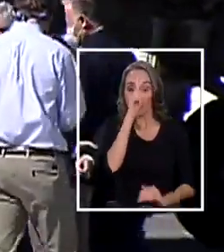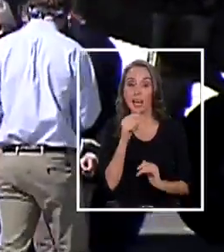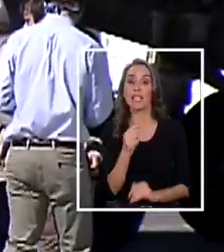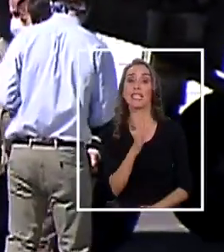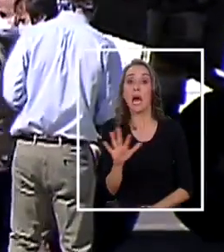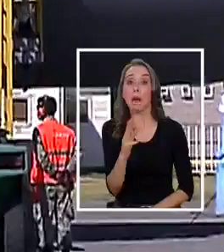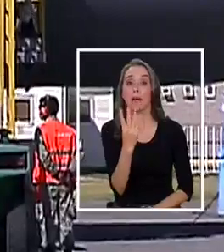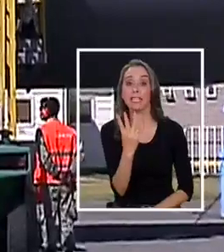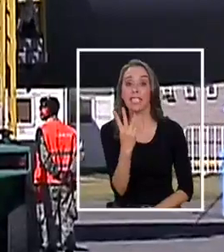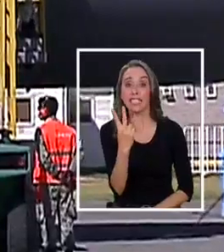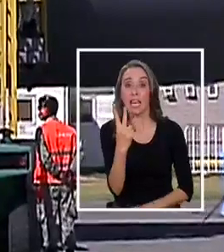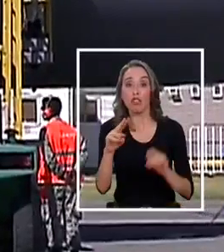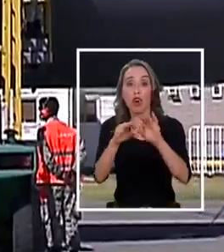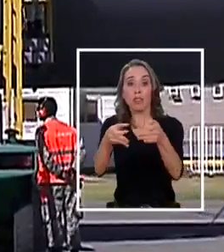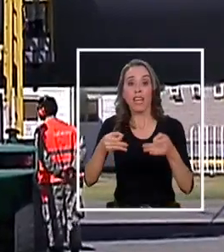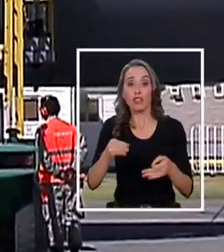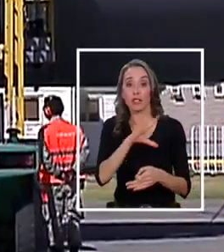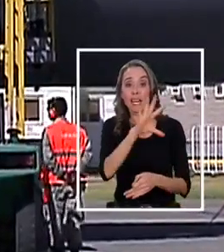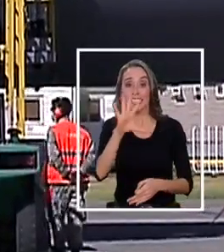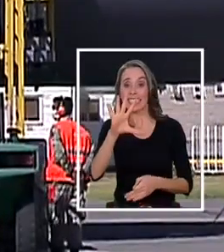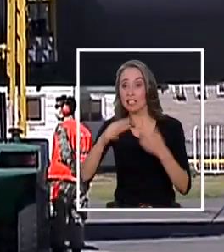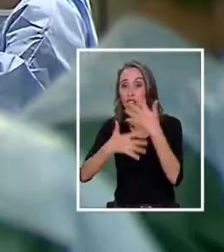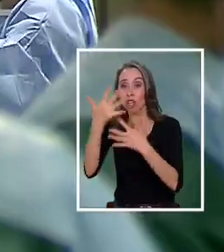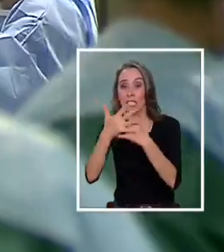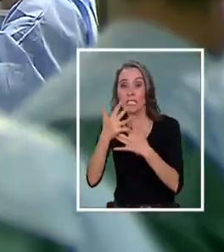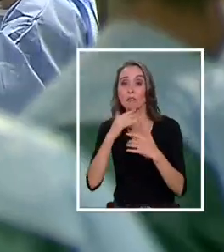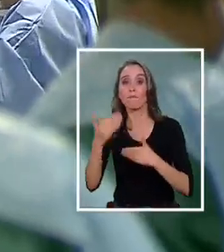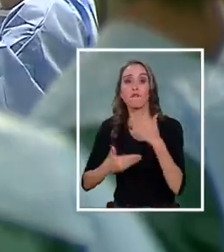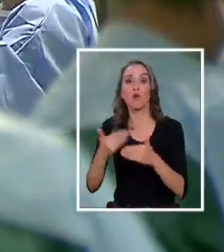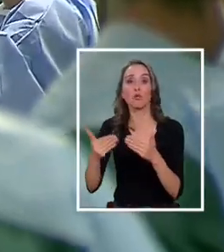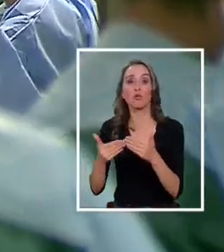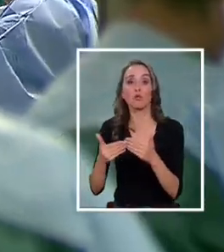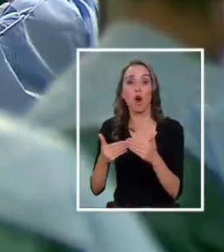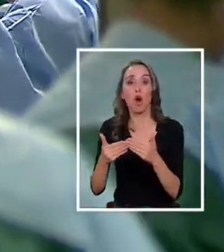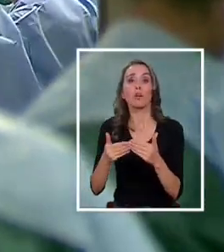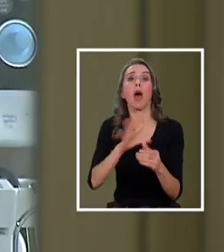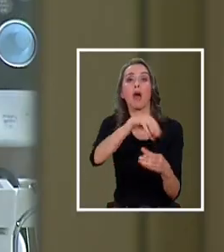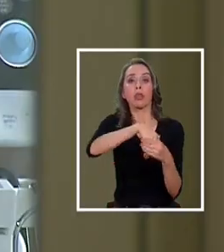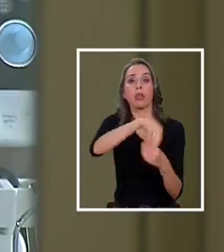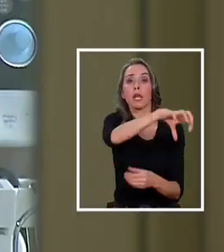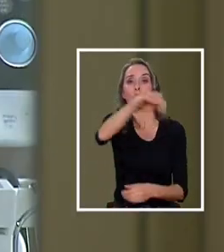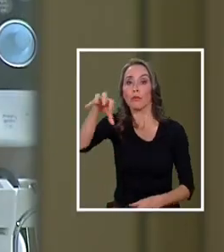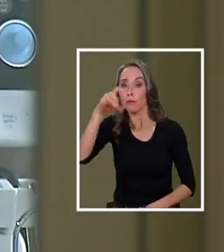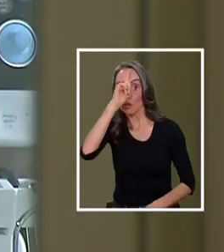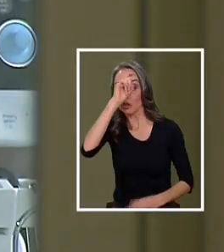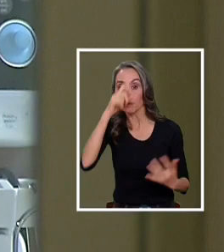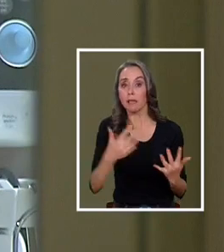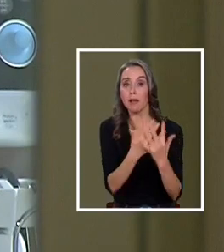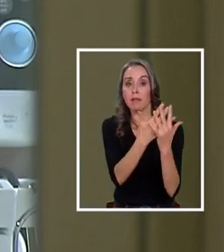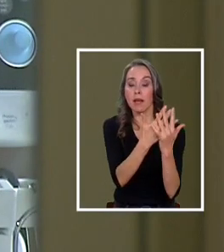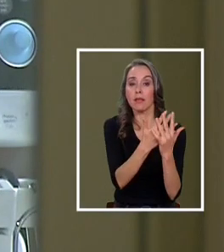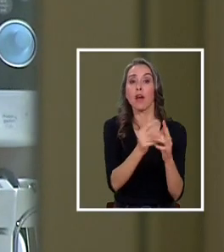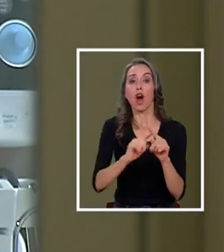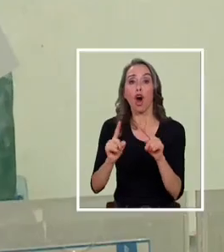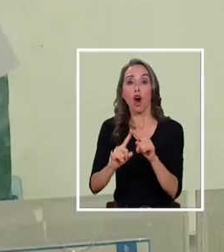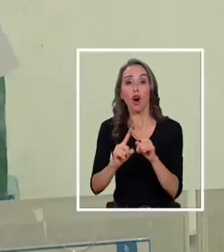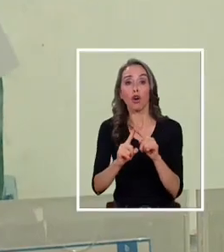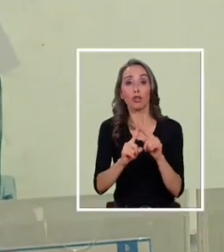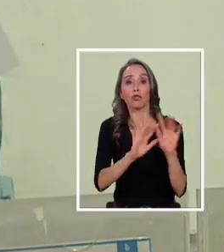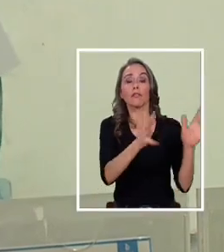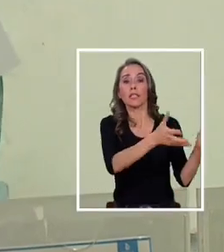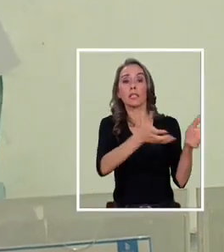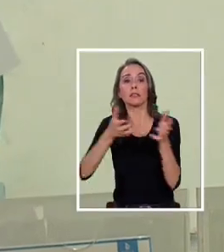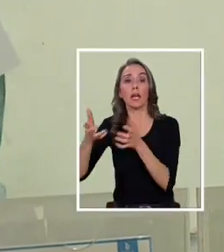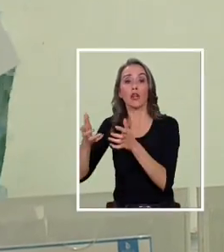Solo 32 de estos aparatos se encuentran operativos en la red asistencial. Los demás fueron retirados